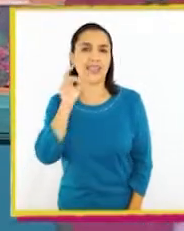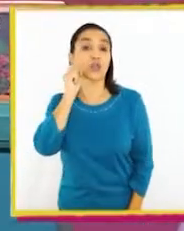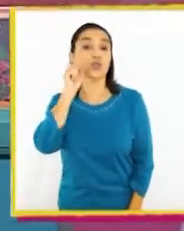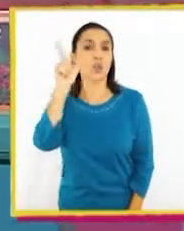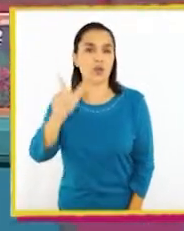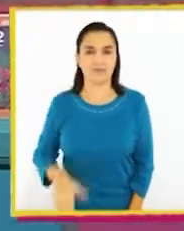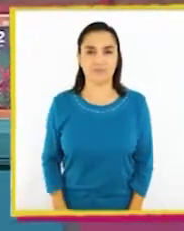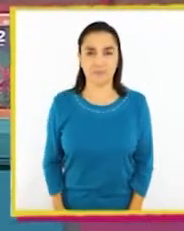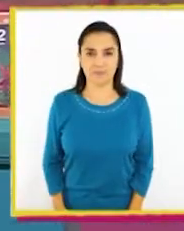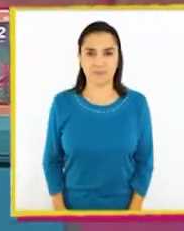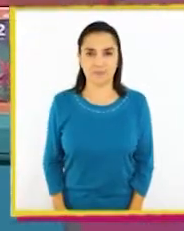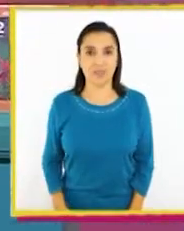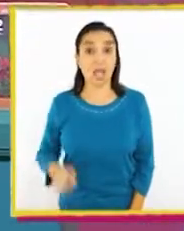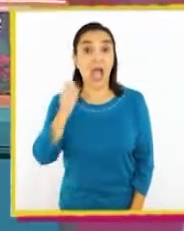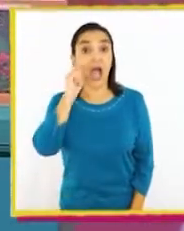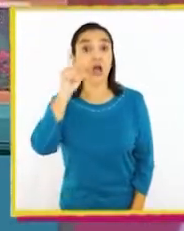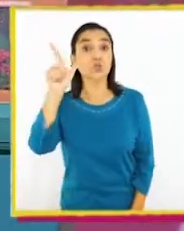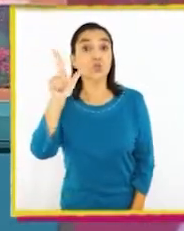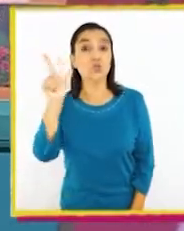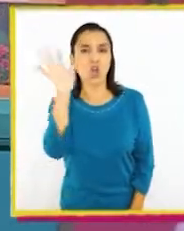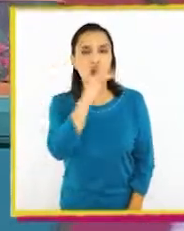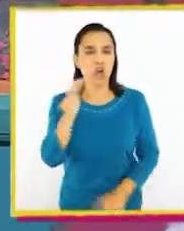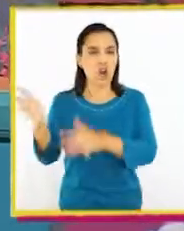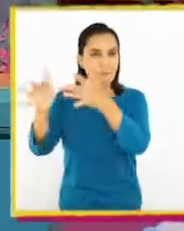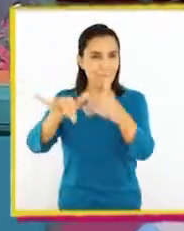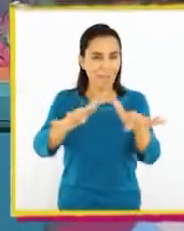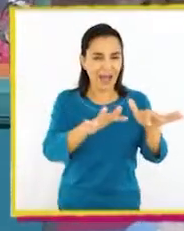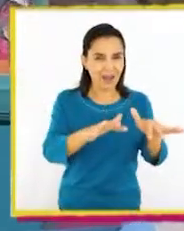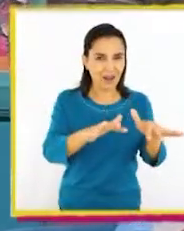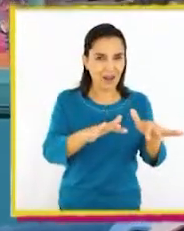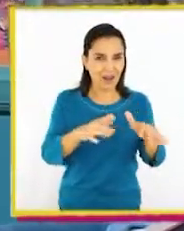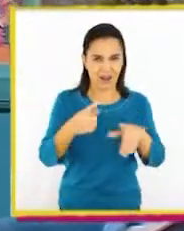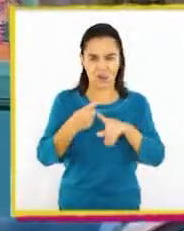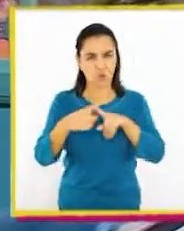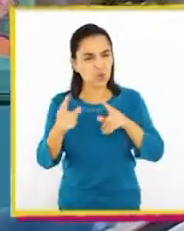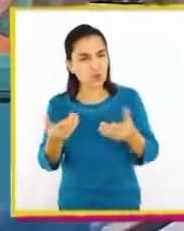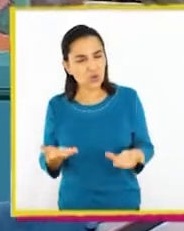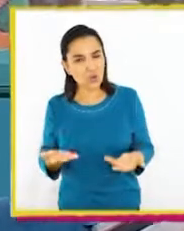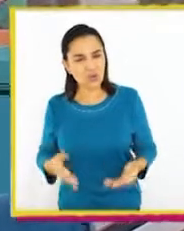elegí el azul, que es el del mar. ¿Qué más?